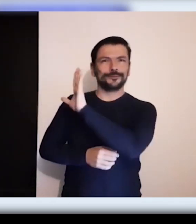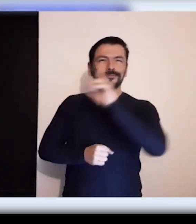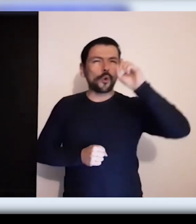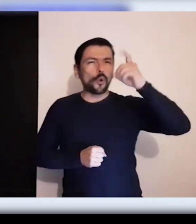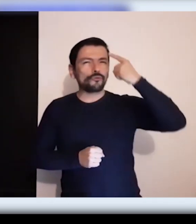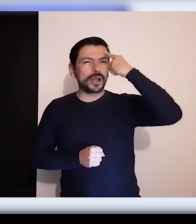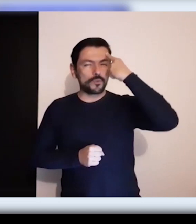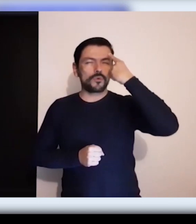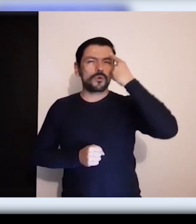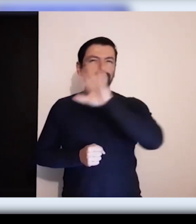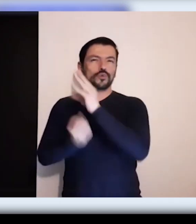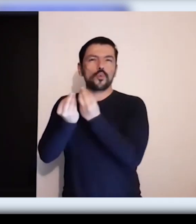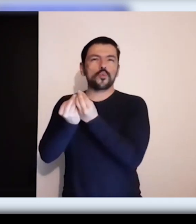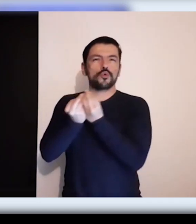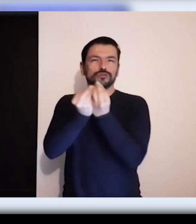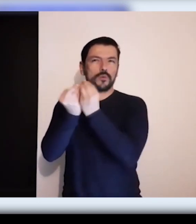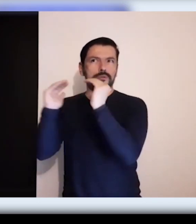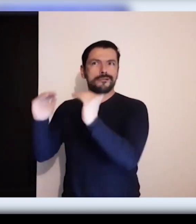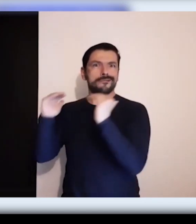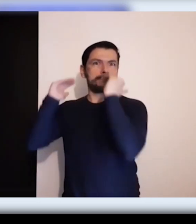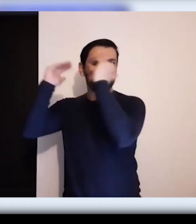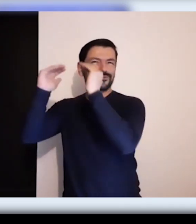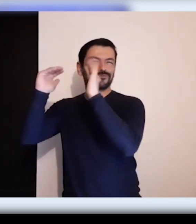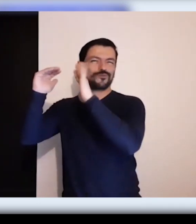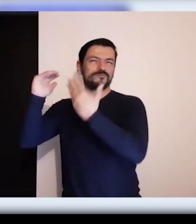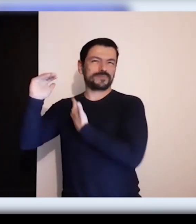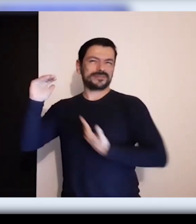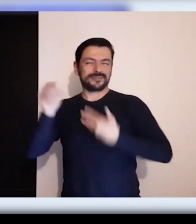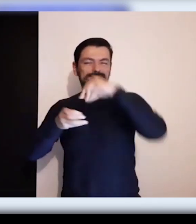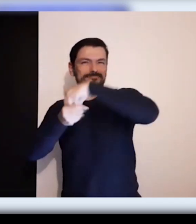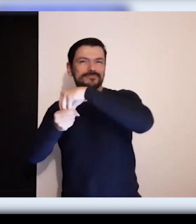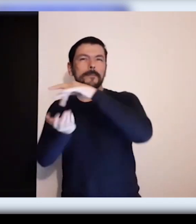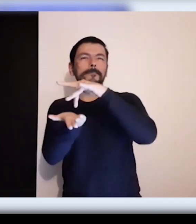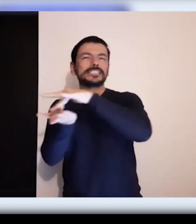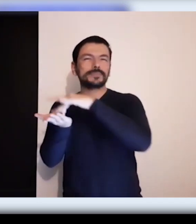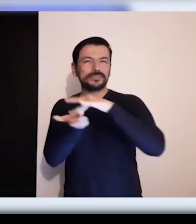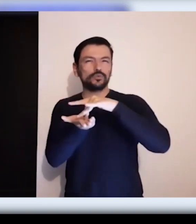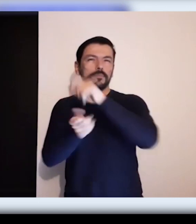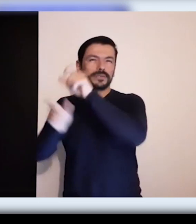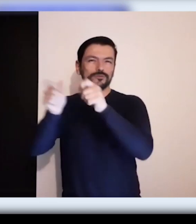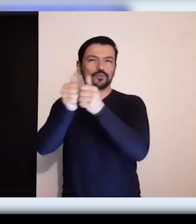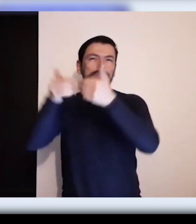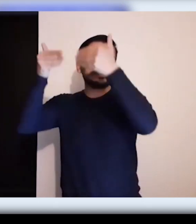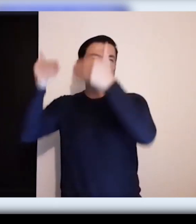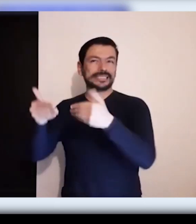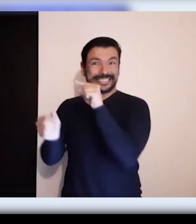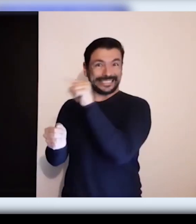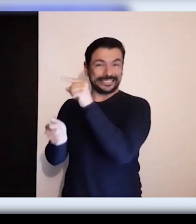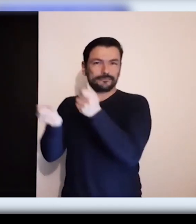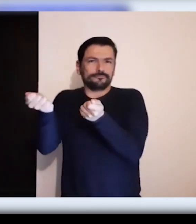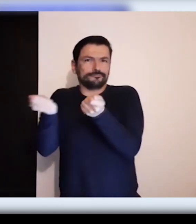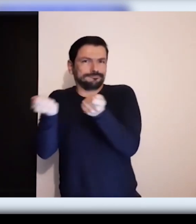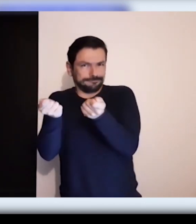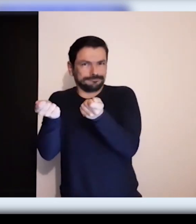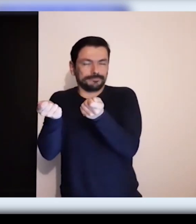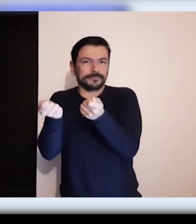de la instancia de gobierno que conocemos como Consejería Presidencial para la Participación de las Personas